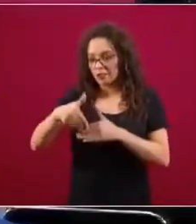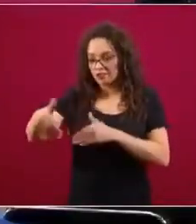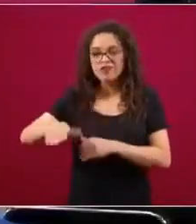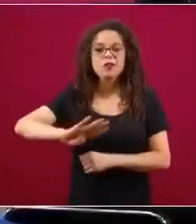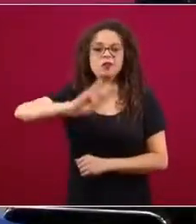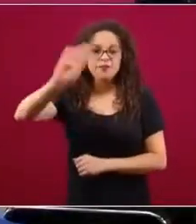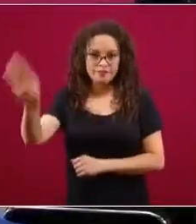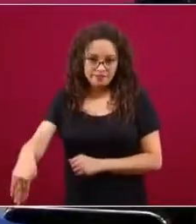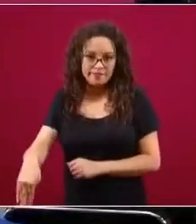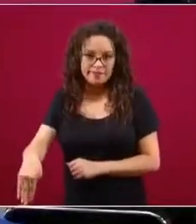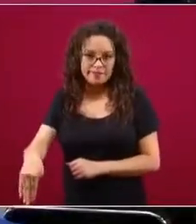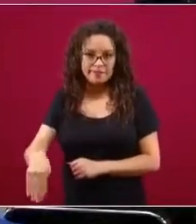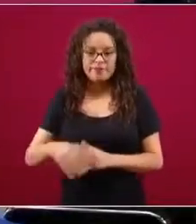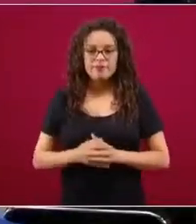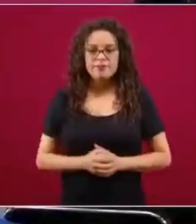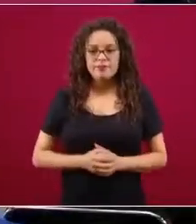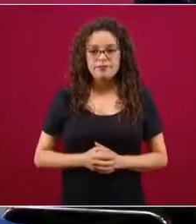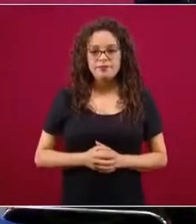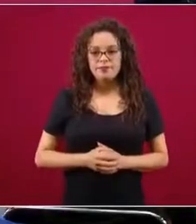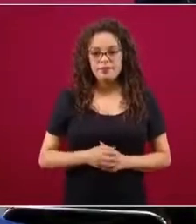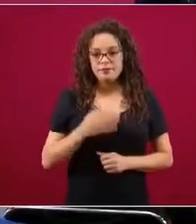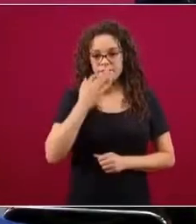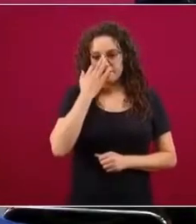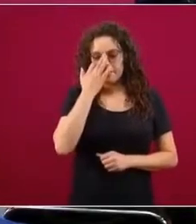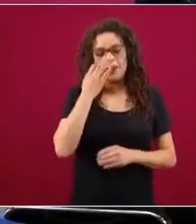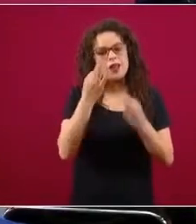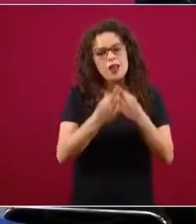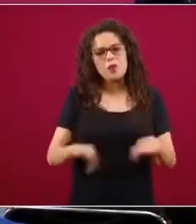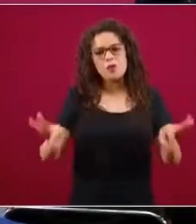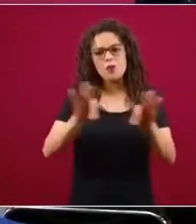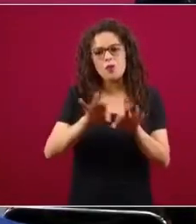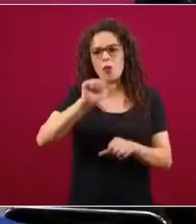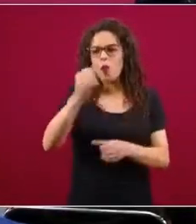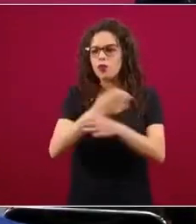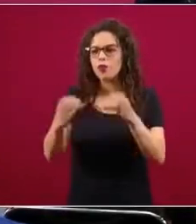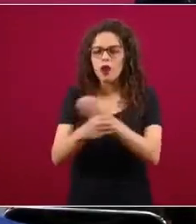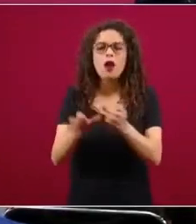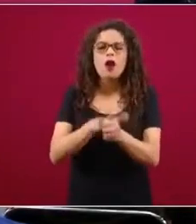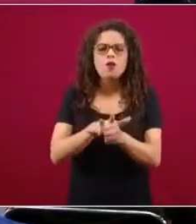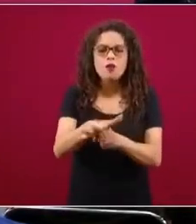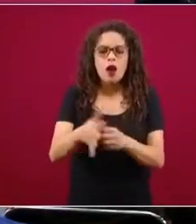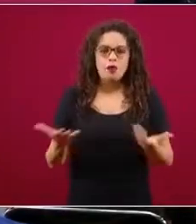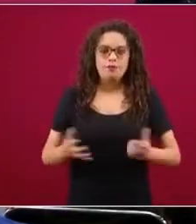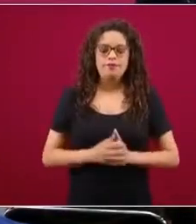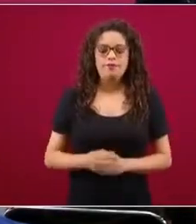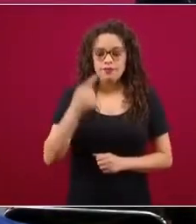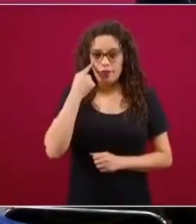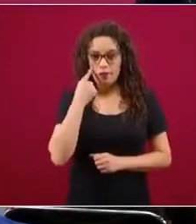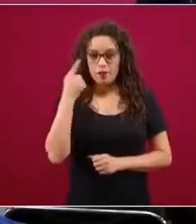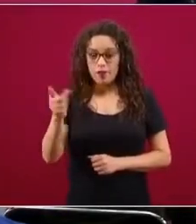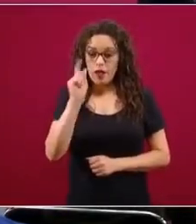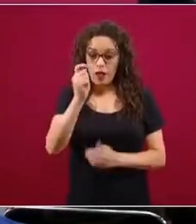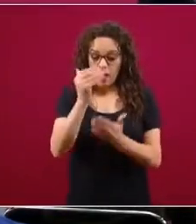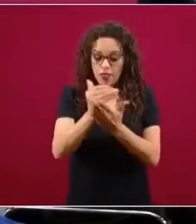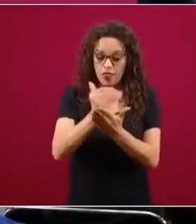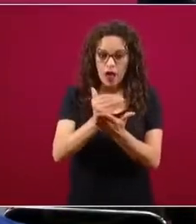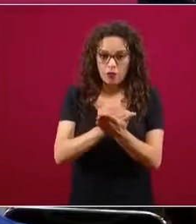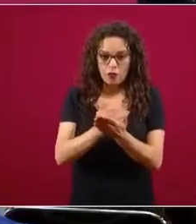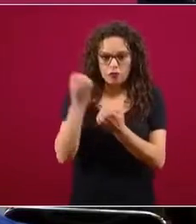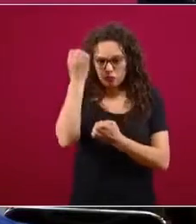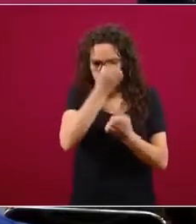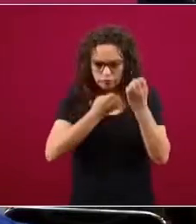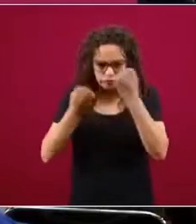desenlace que estamos estudiando. Una cosa que también es muy importante en esto, que estos son datos que vienen del estudio epidemiológico,